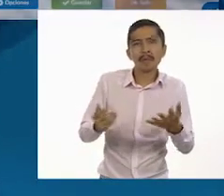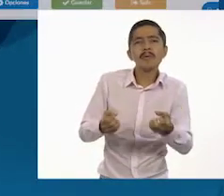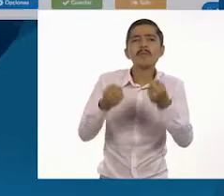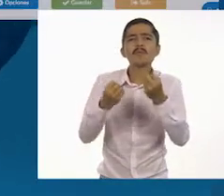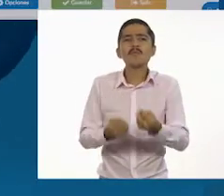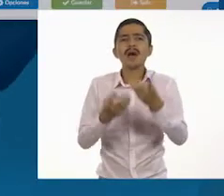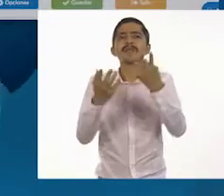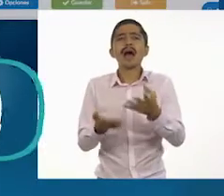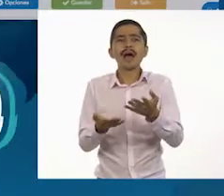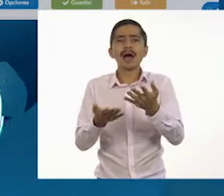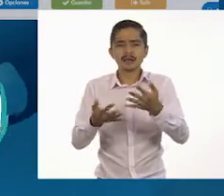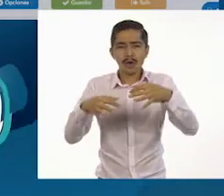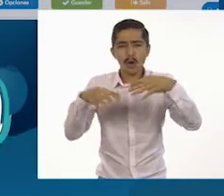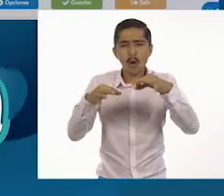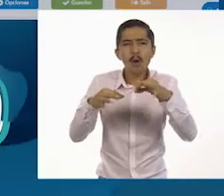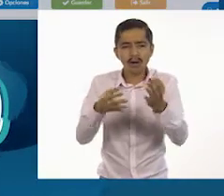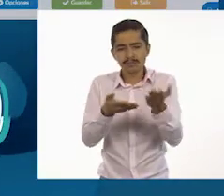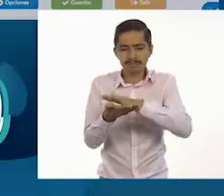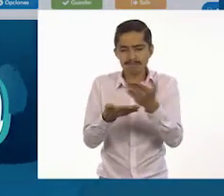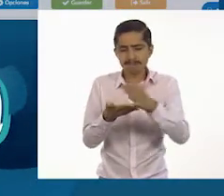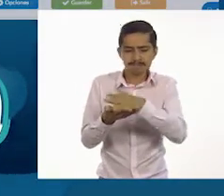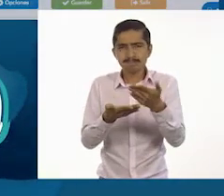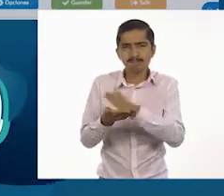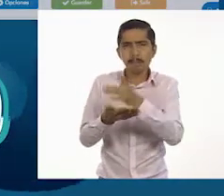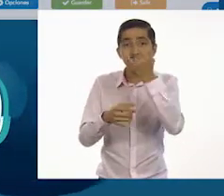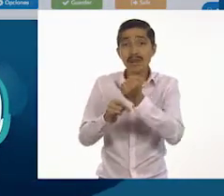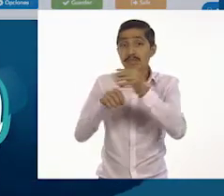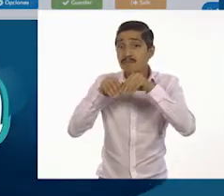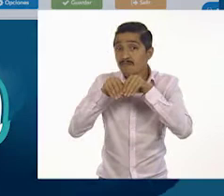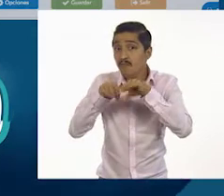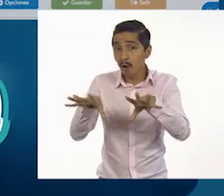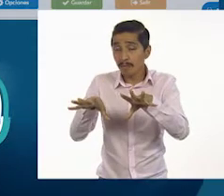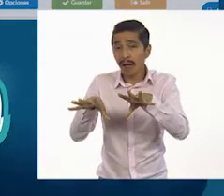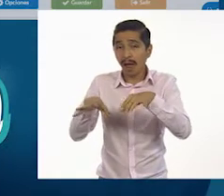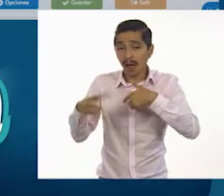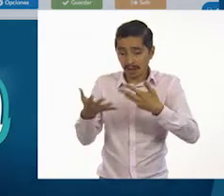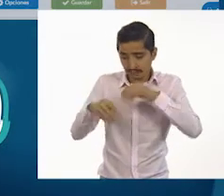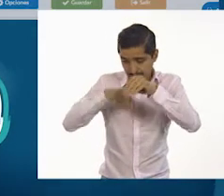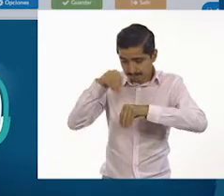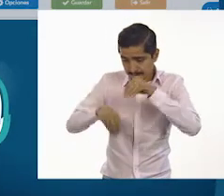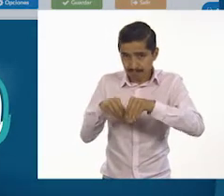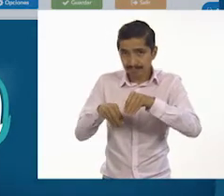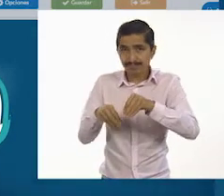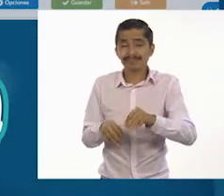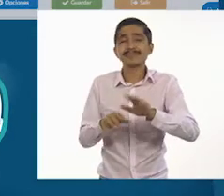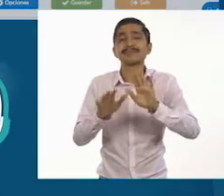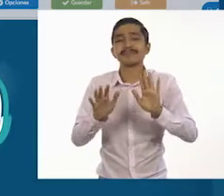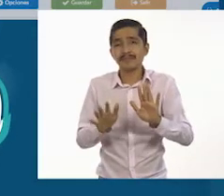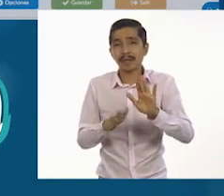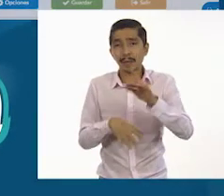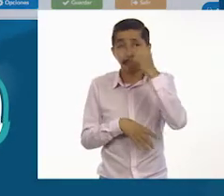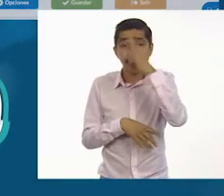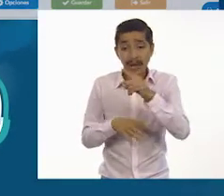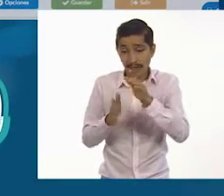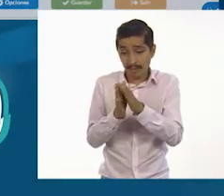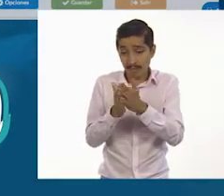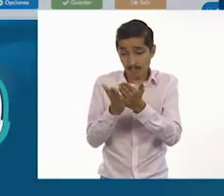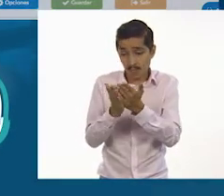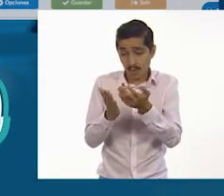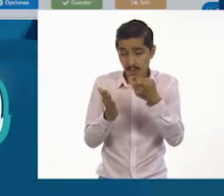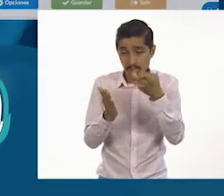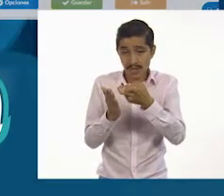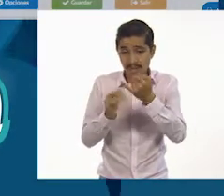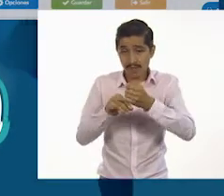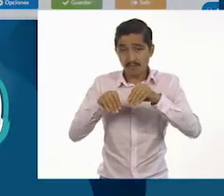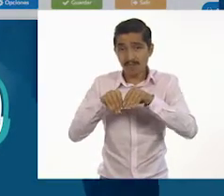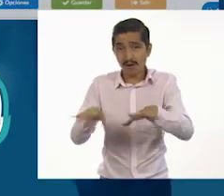páginas necesarias de acuerdo a la cantidad de información que ofreceremos. Cabe mencionar que para que nuestro boletín informativo